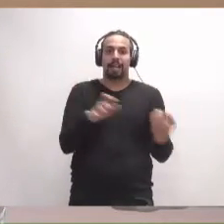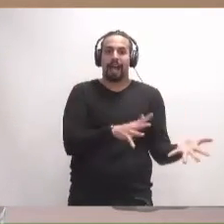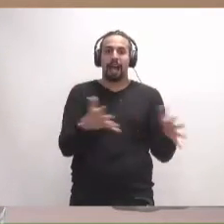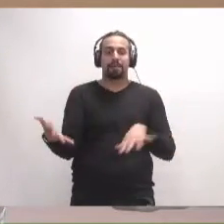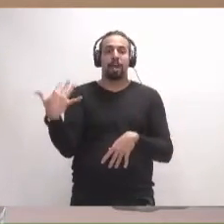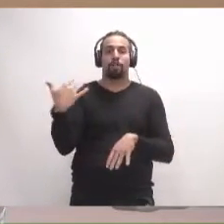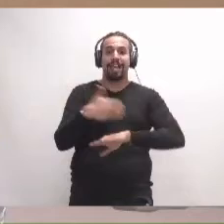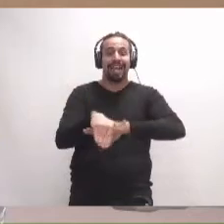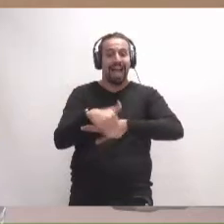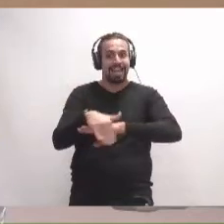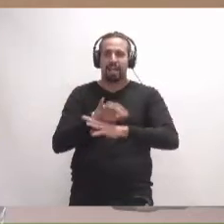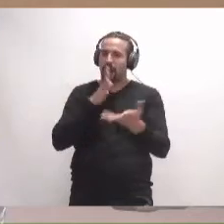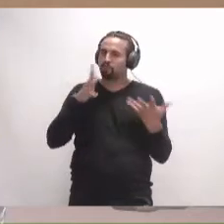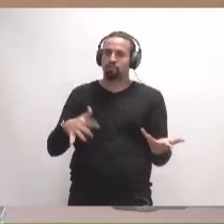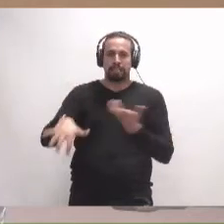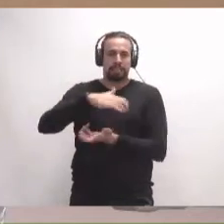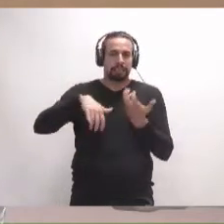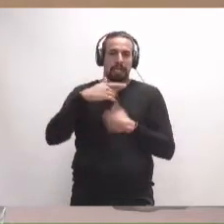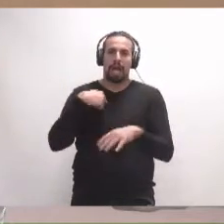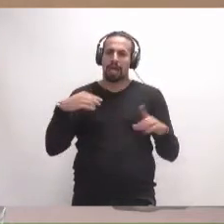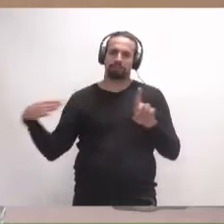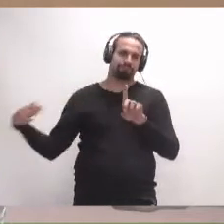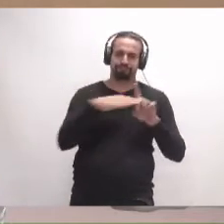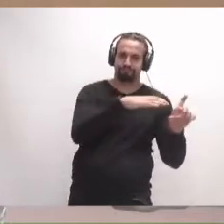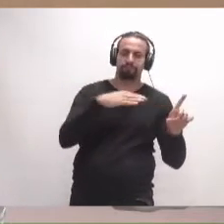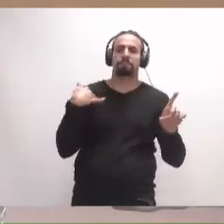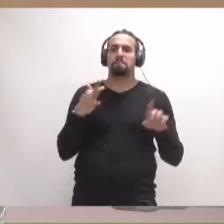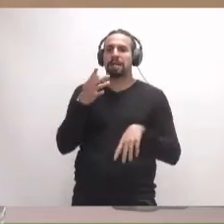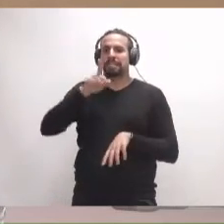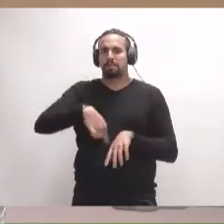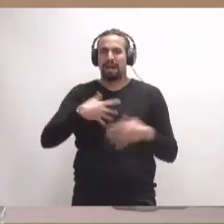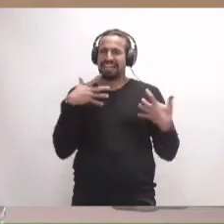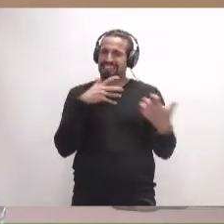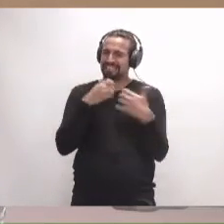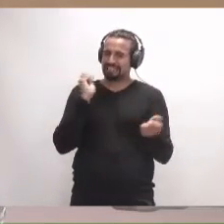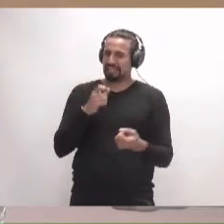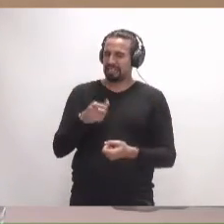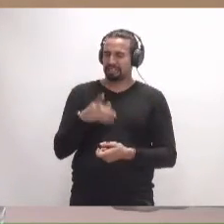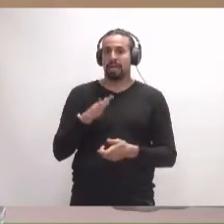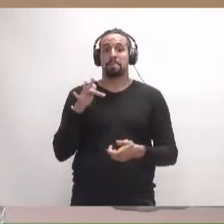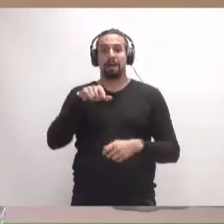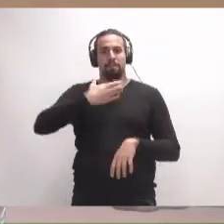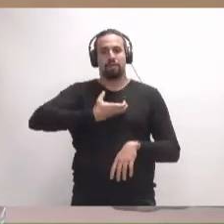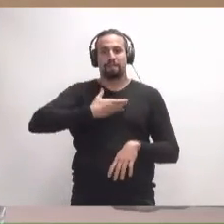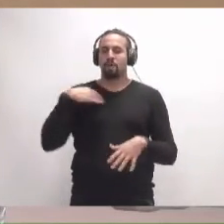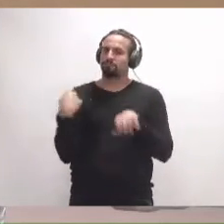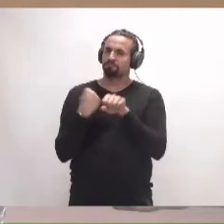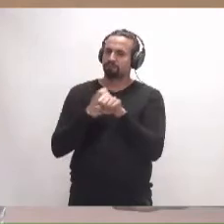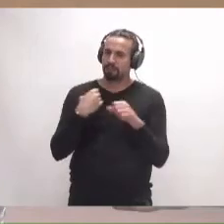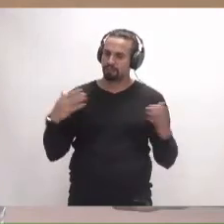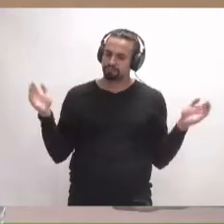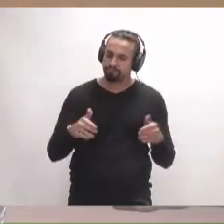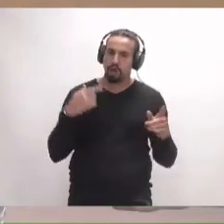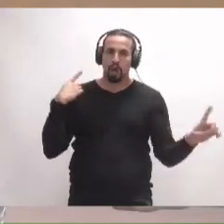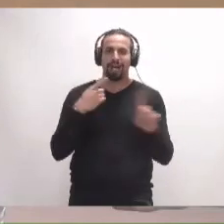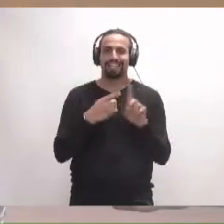calle que está siendo muy conflictiva, donde han habido atropellos, donde hay numerosos accidentes y donde el municipio ha trabajado activamente por conseguir los